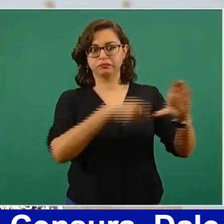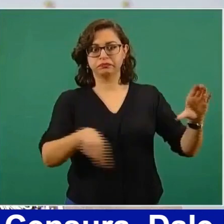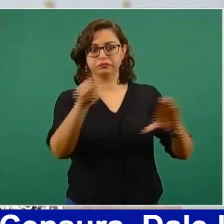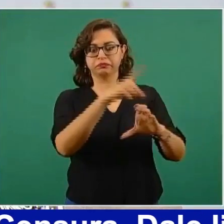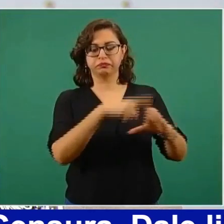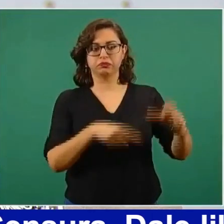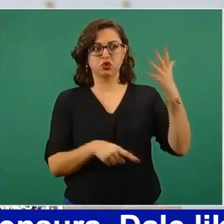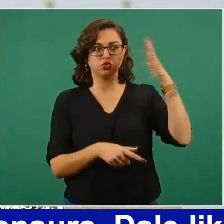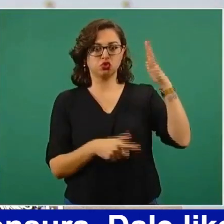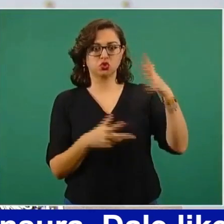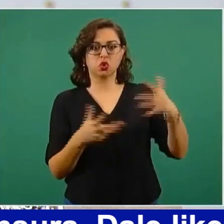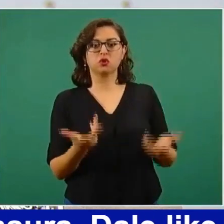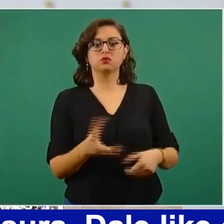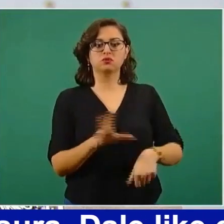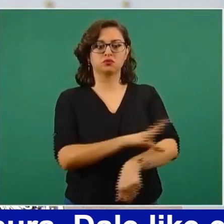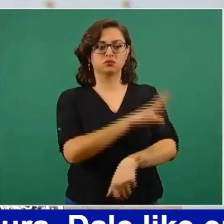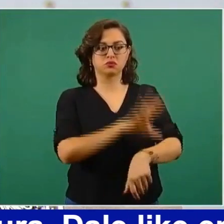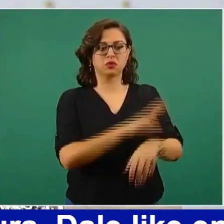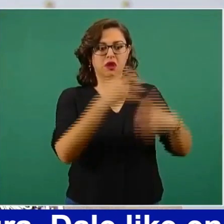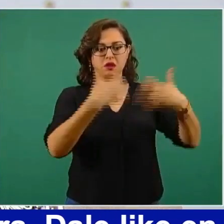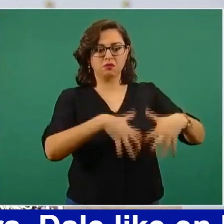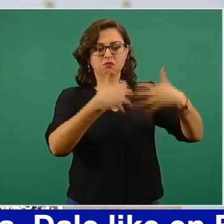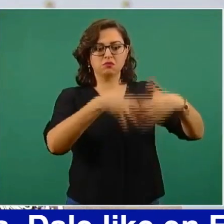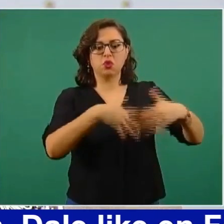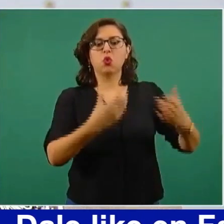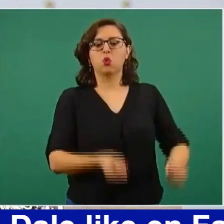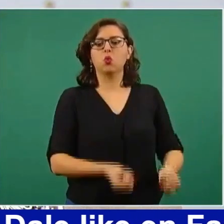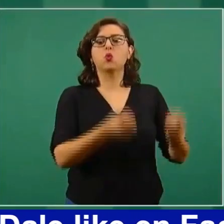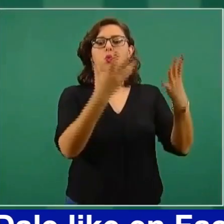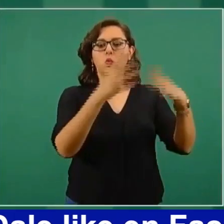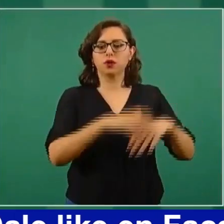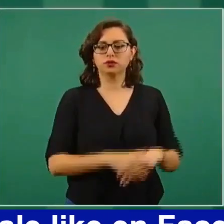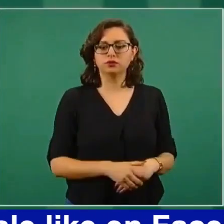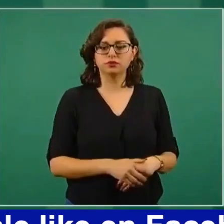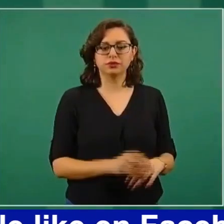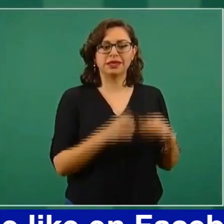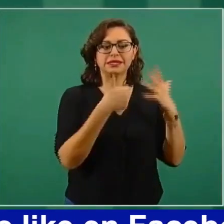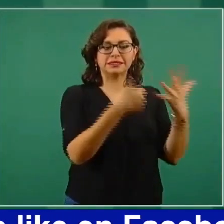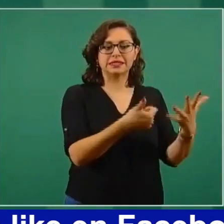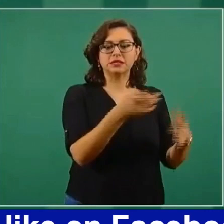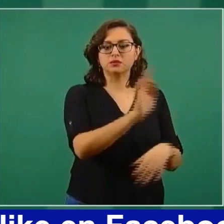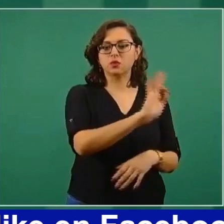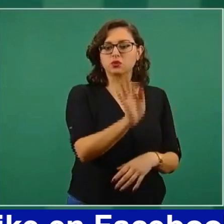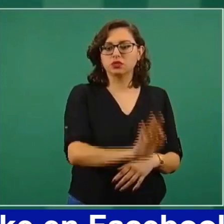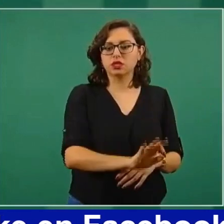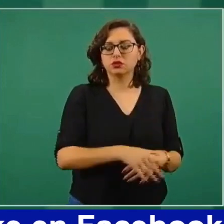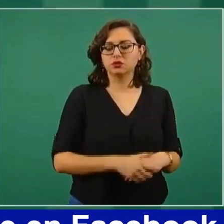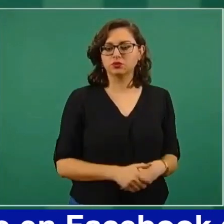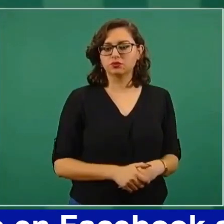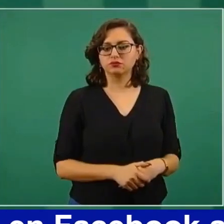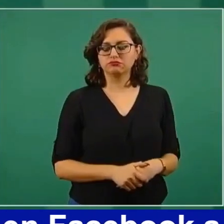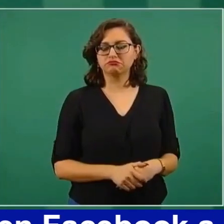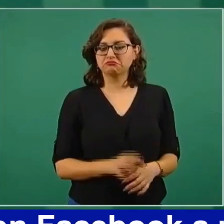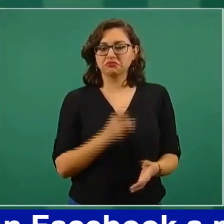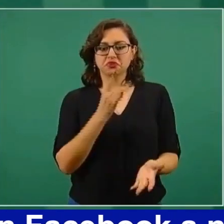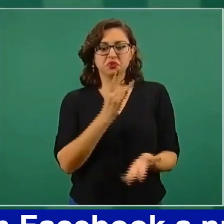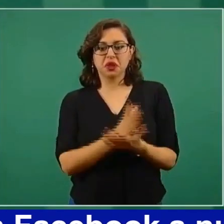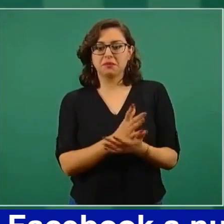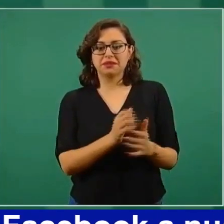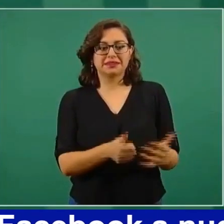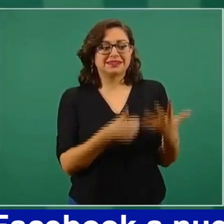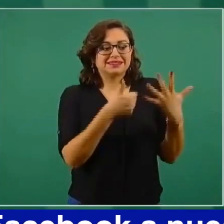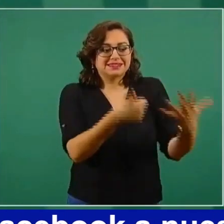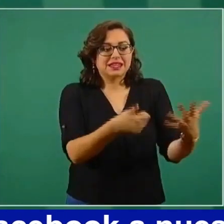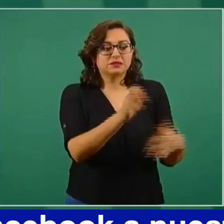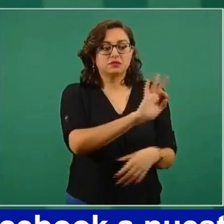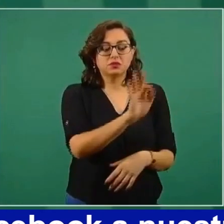no darle el mismo trato a la Comisión Federal de Electricidad que a